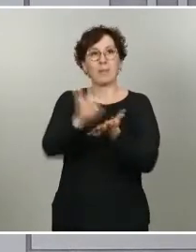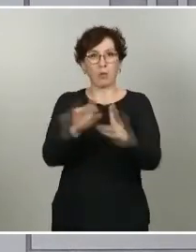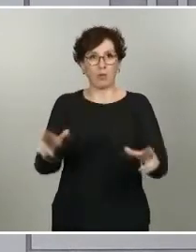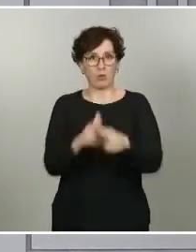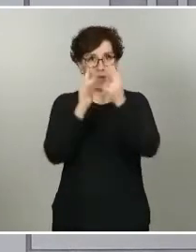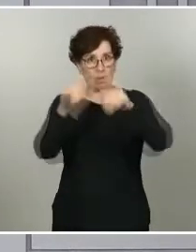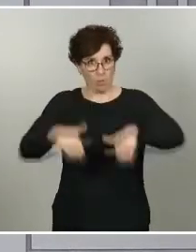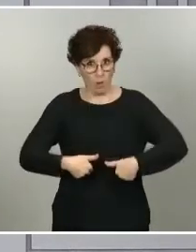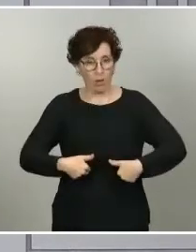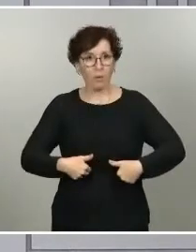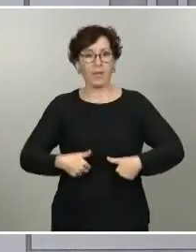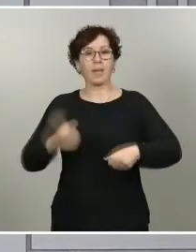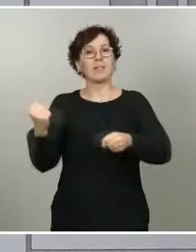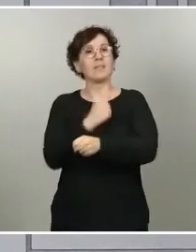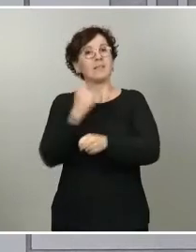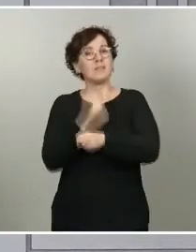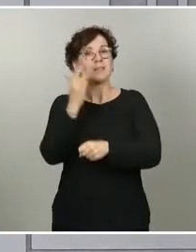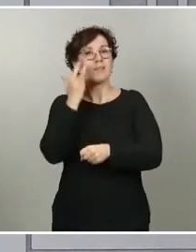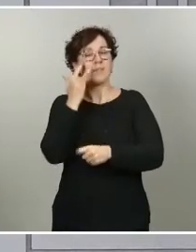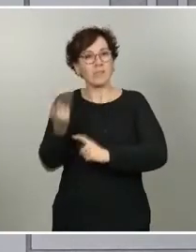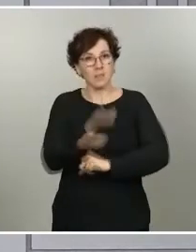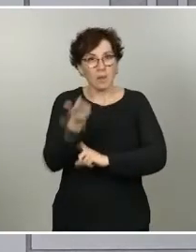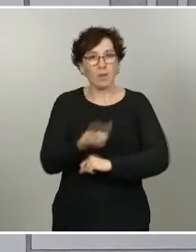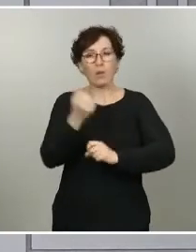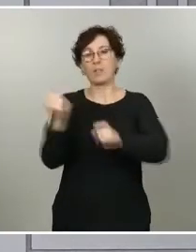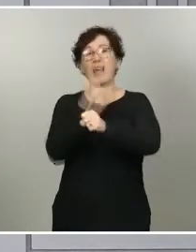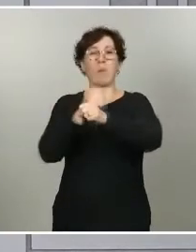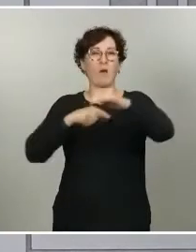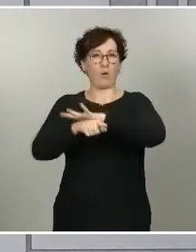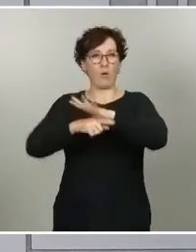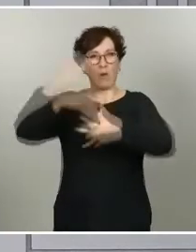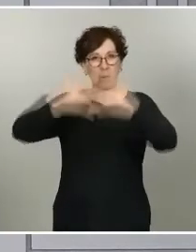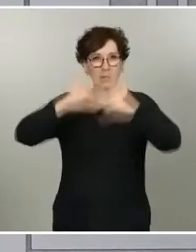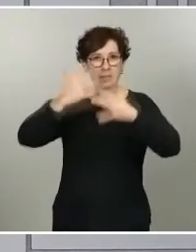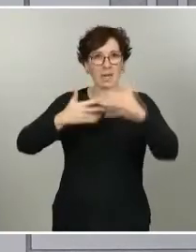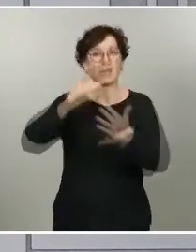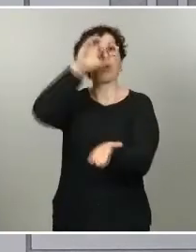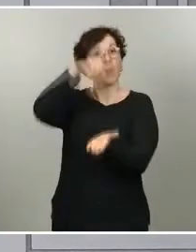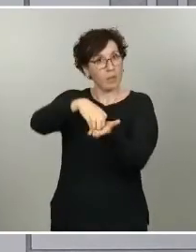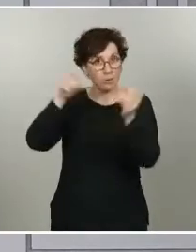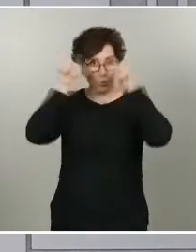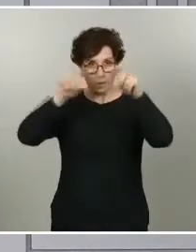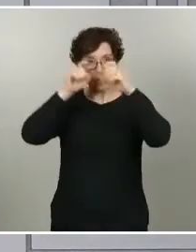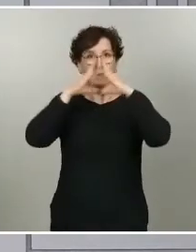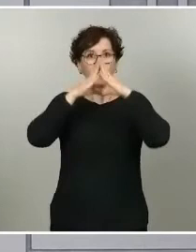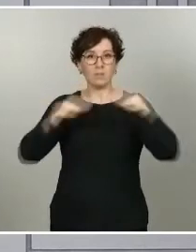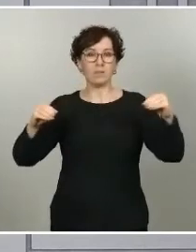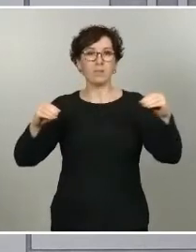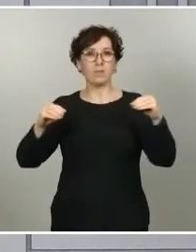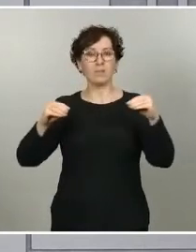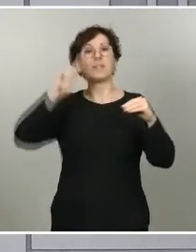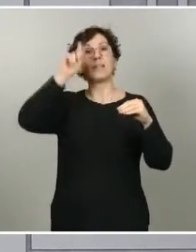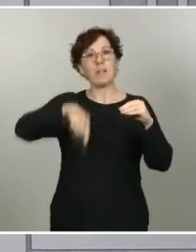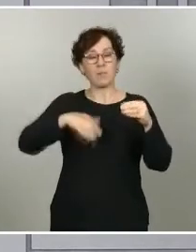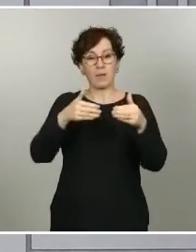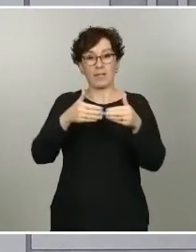de desinfección, acondicionamiento y trabajo administrativo de centros educativos y universidades, y la reapertura de aquellas